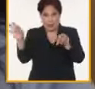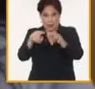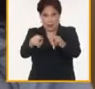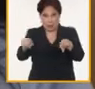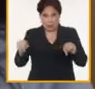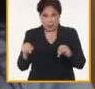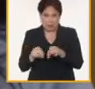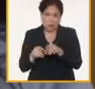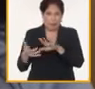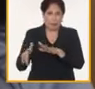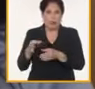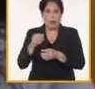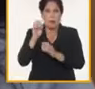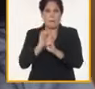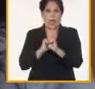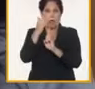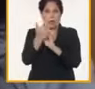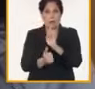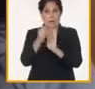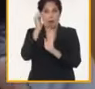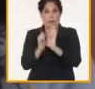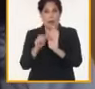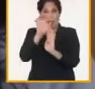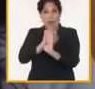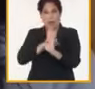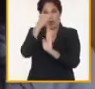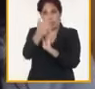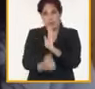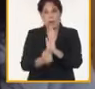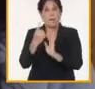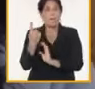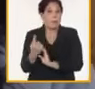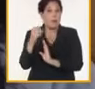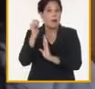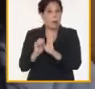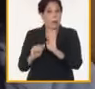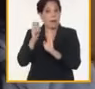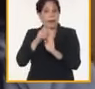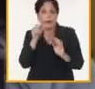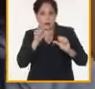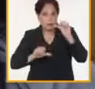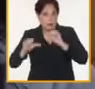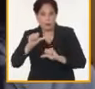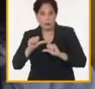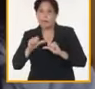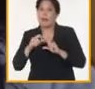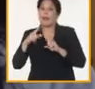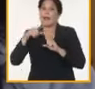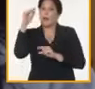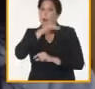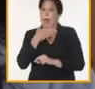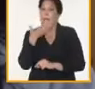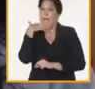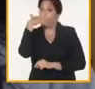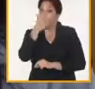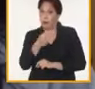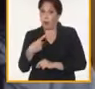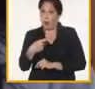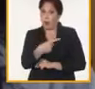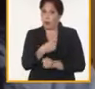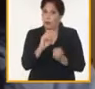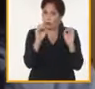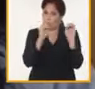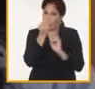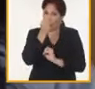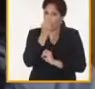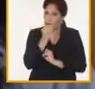para grano de maíz, primero para lograr el maíz híbrido, que esta es una tecnología un poquito más lleva un paso